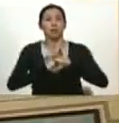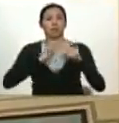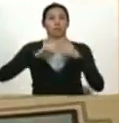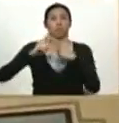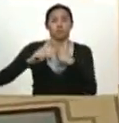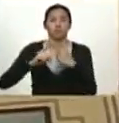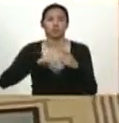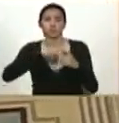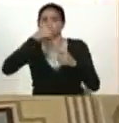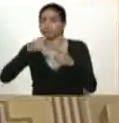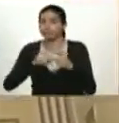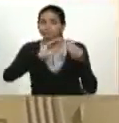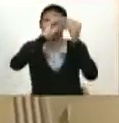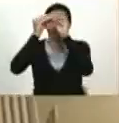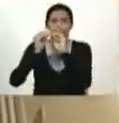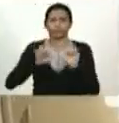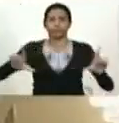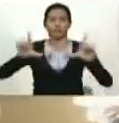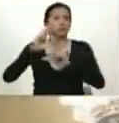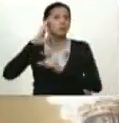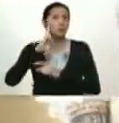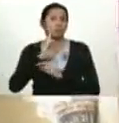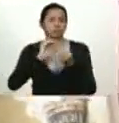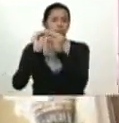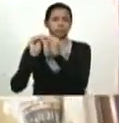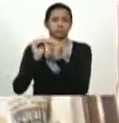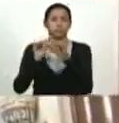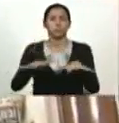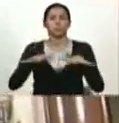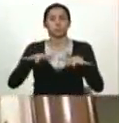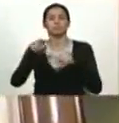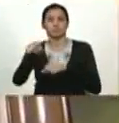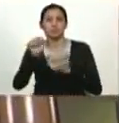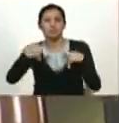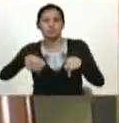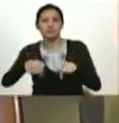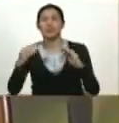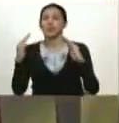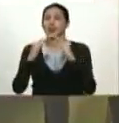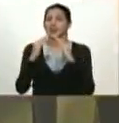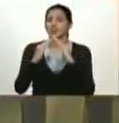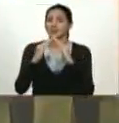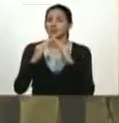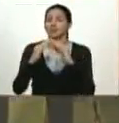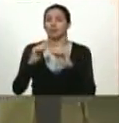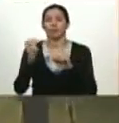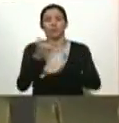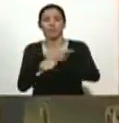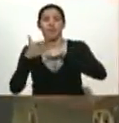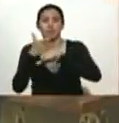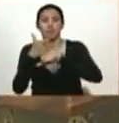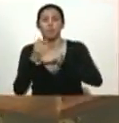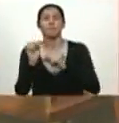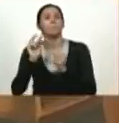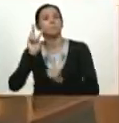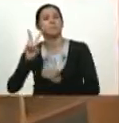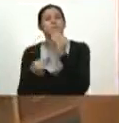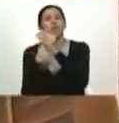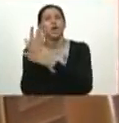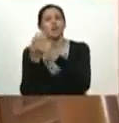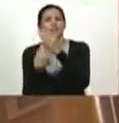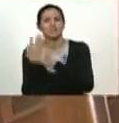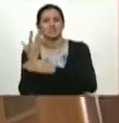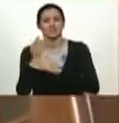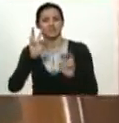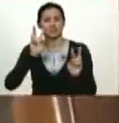Salón Simón Bolívar, Palacio Presidencial de Miraflores, Casa Presidencial del Pueblo. Ahí el cuadro